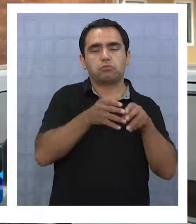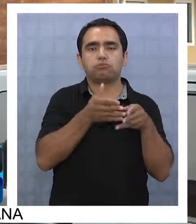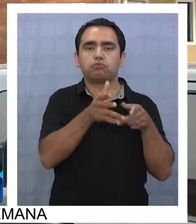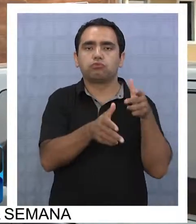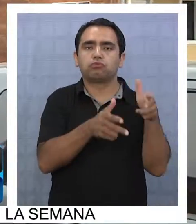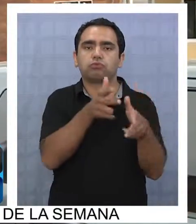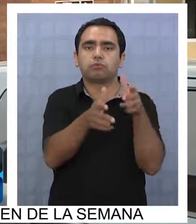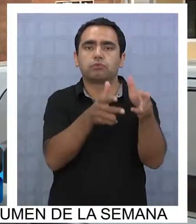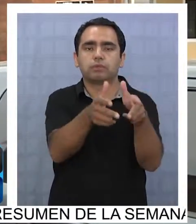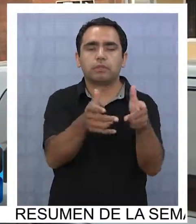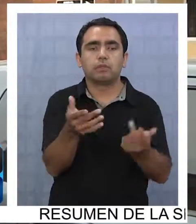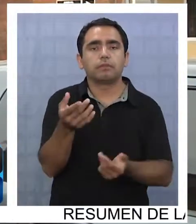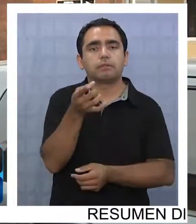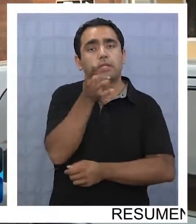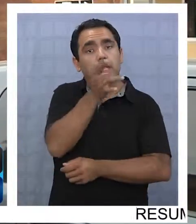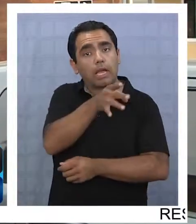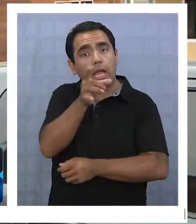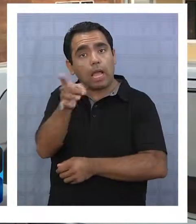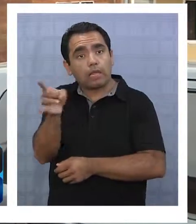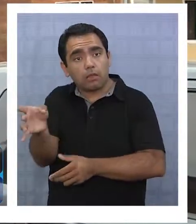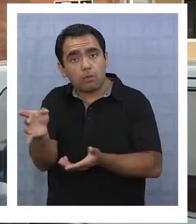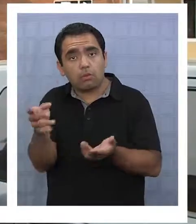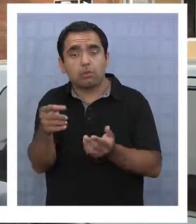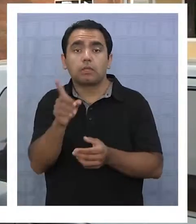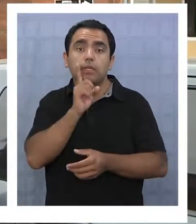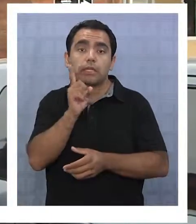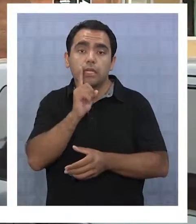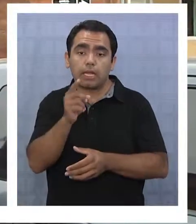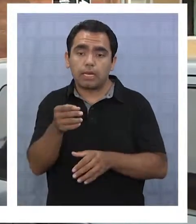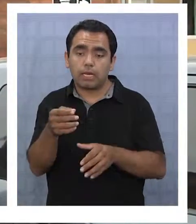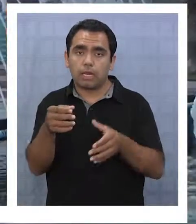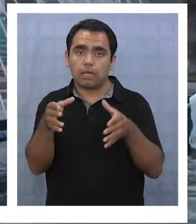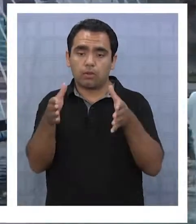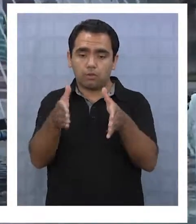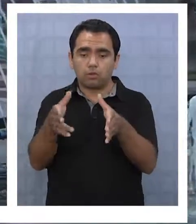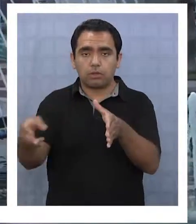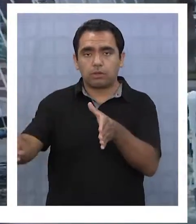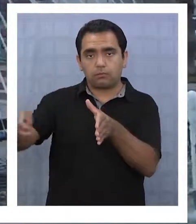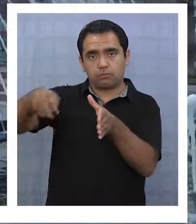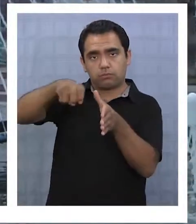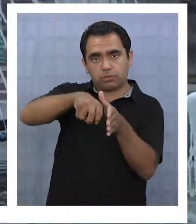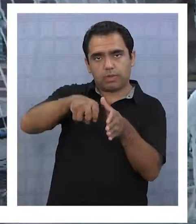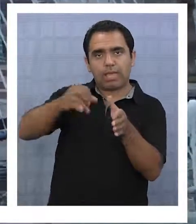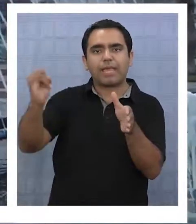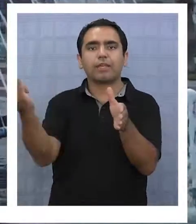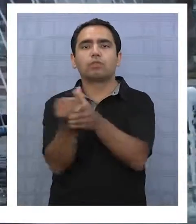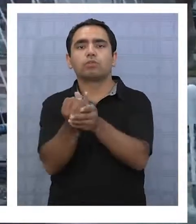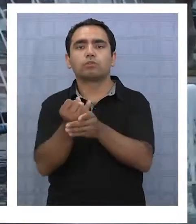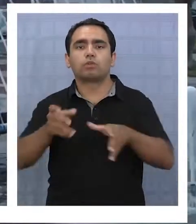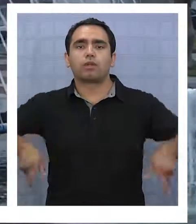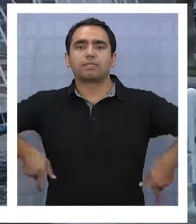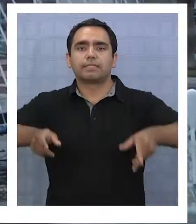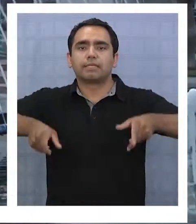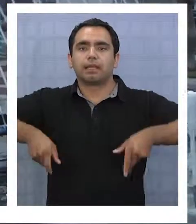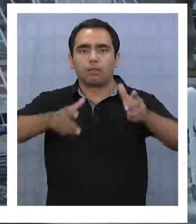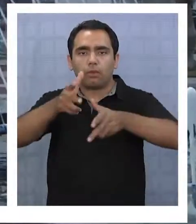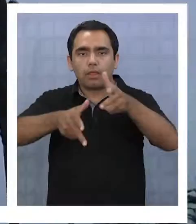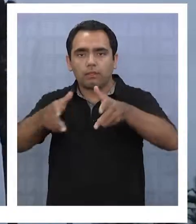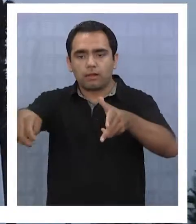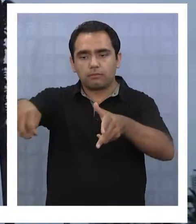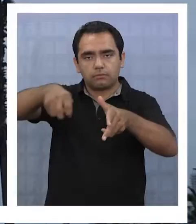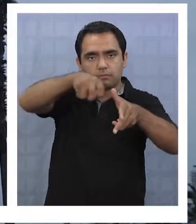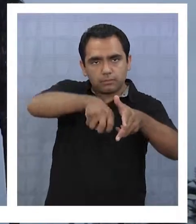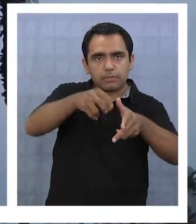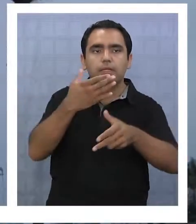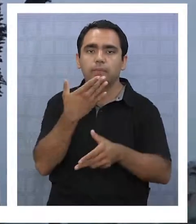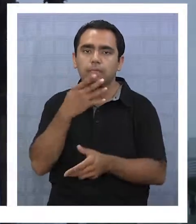pasear por este sector, en donde cada uno de los trenes tiene un carro inclusivo, es decir, para que sean levantadas sillas de ruedas desde el último